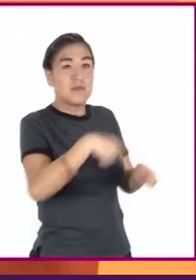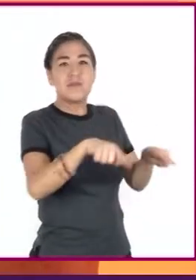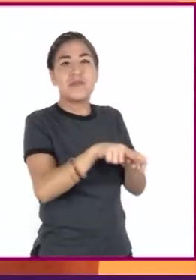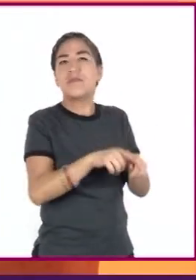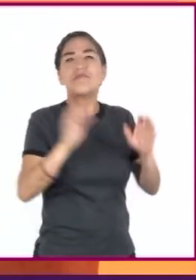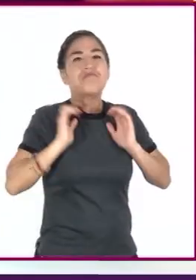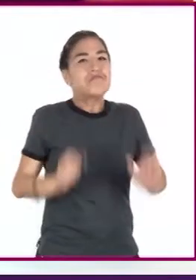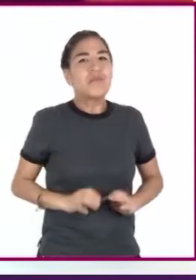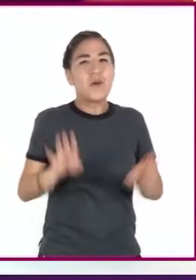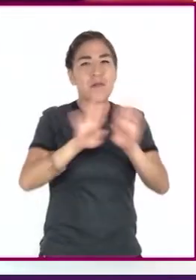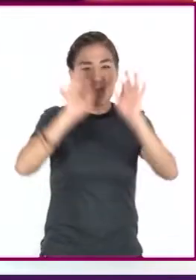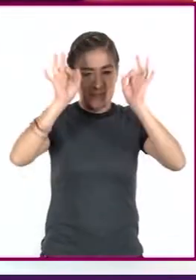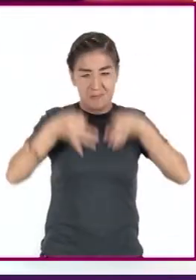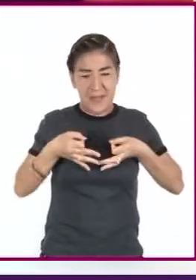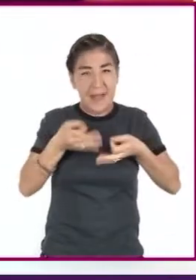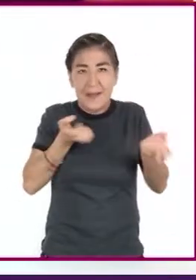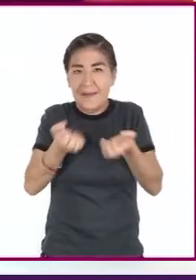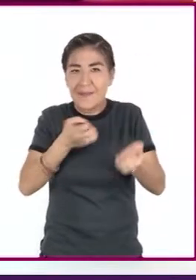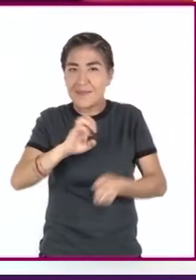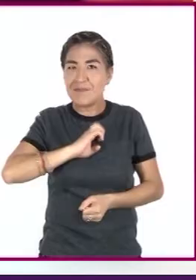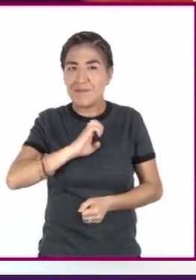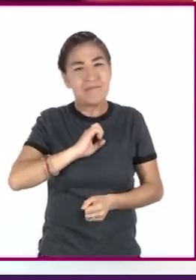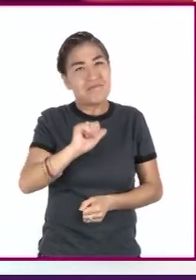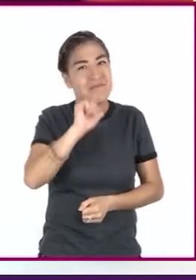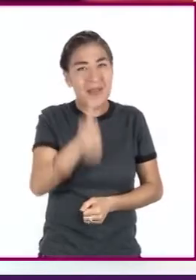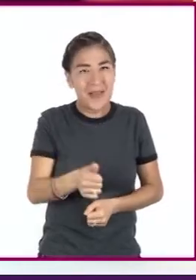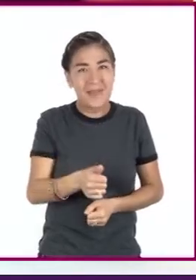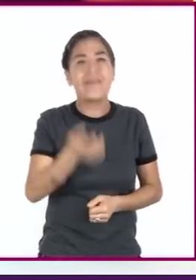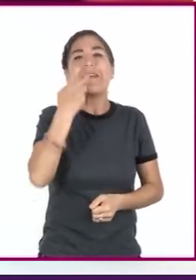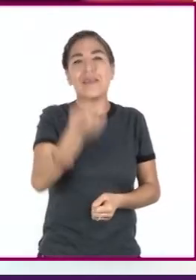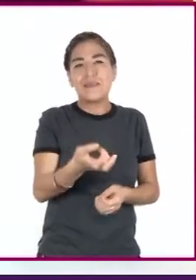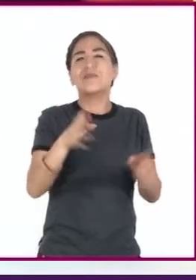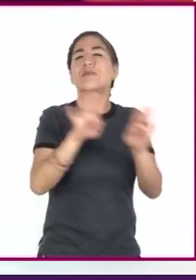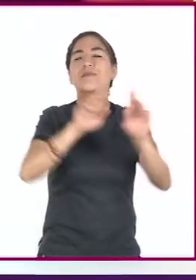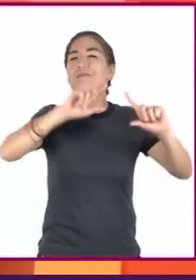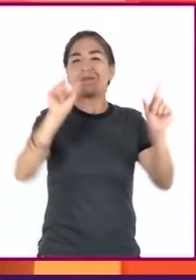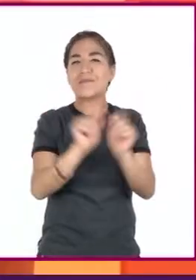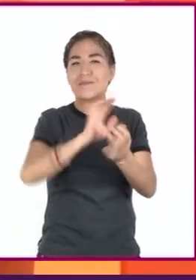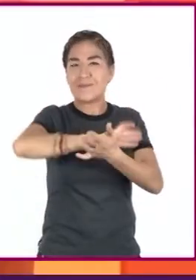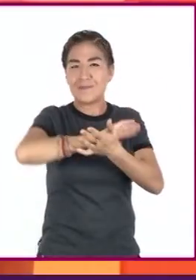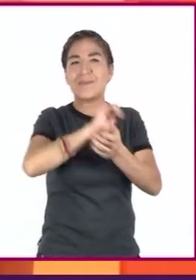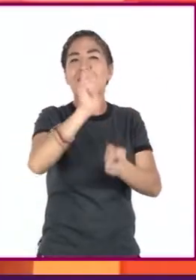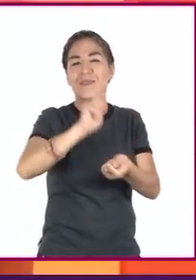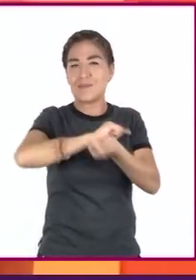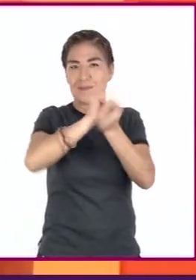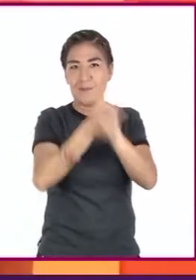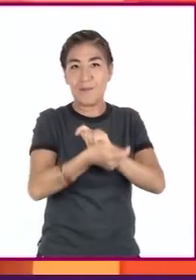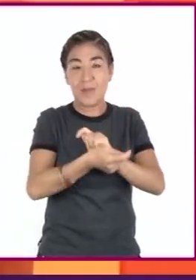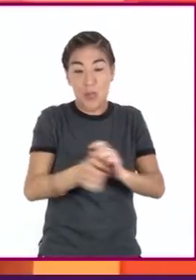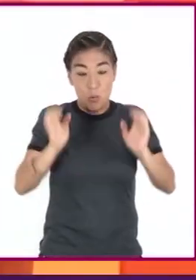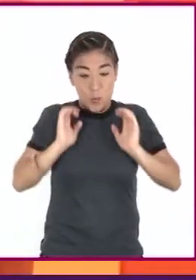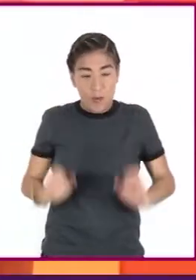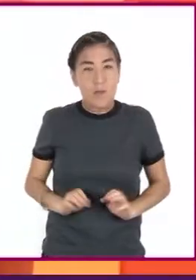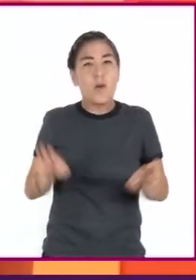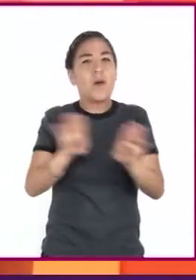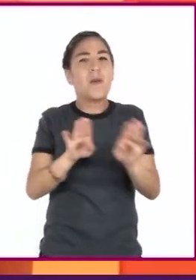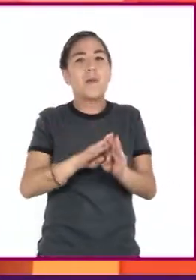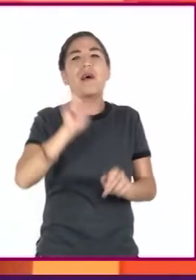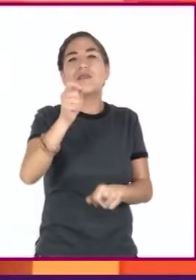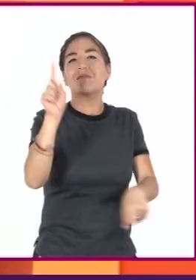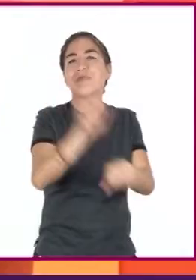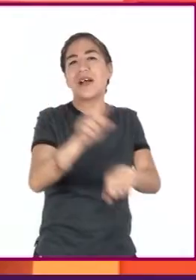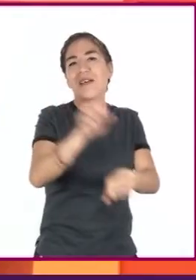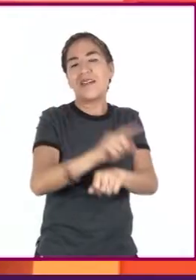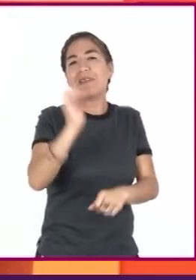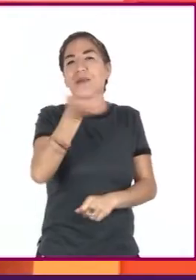cuerpo como un entrenamiento. Es decir, en pocas palabras, nuestro cuerpo se adapta fácilmente a la actividad que